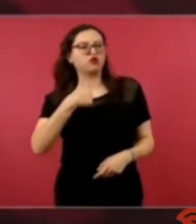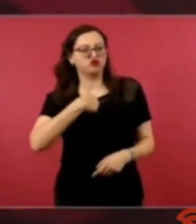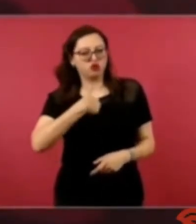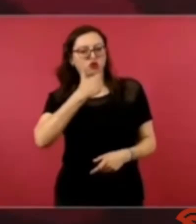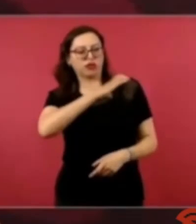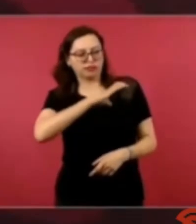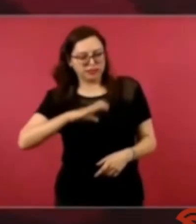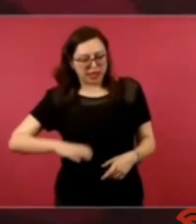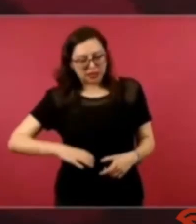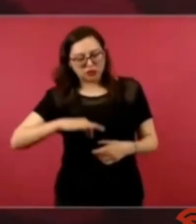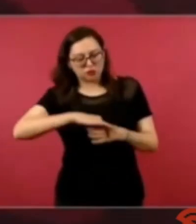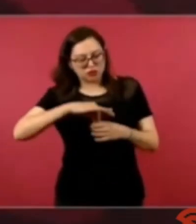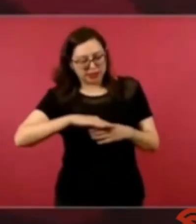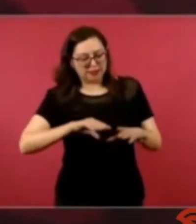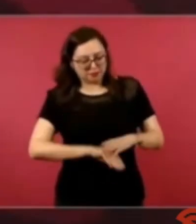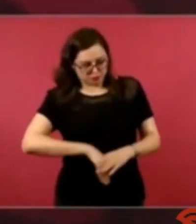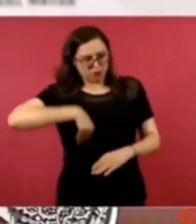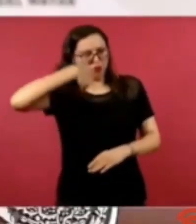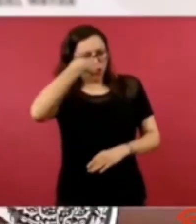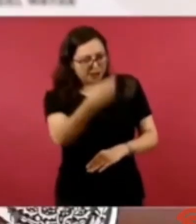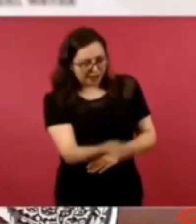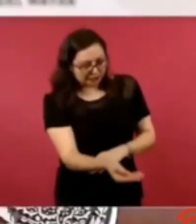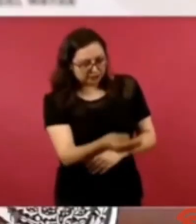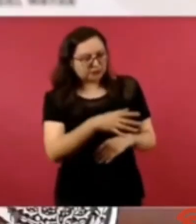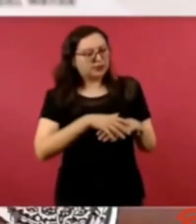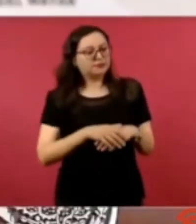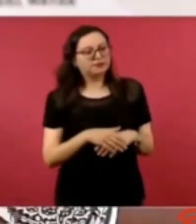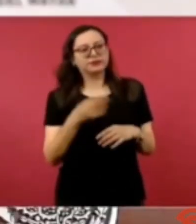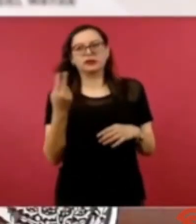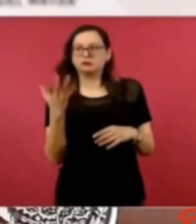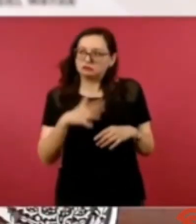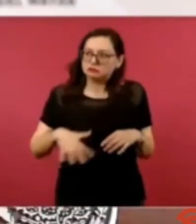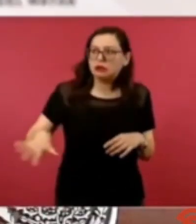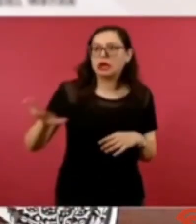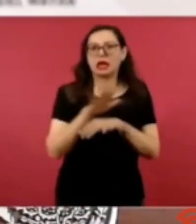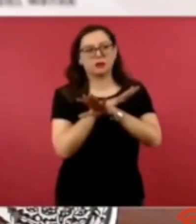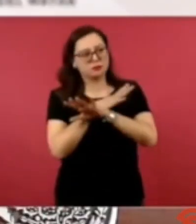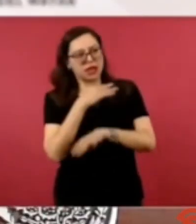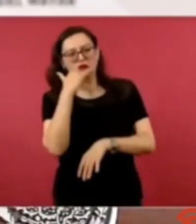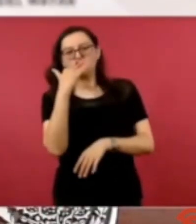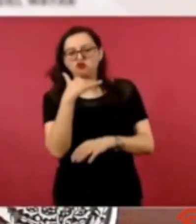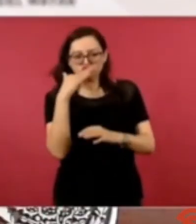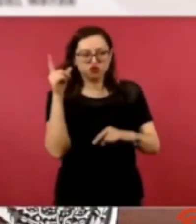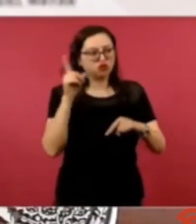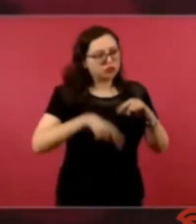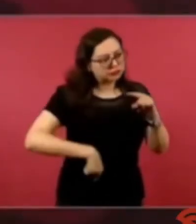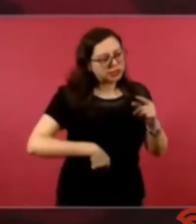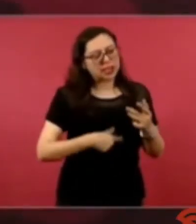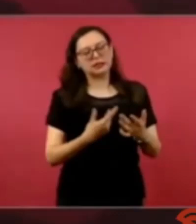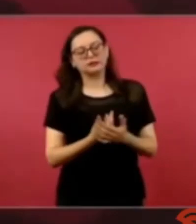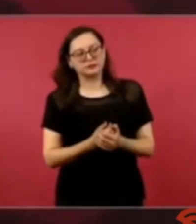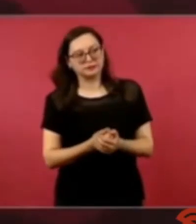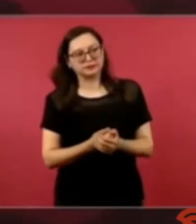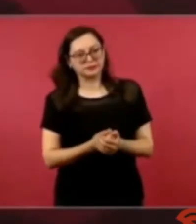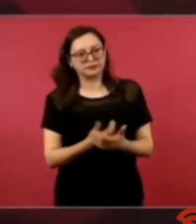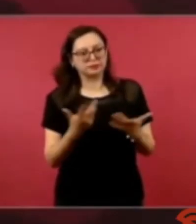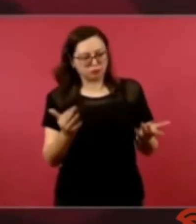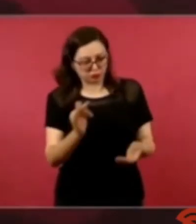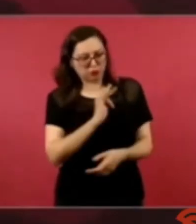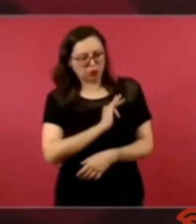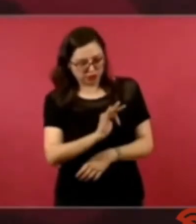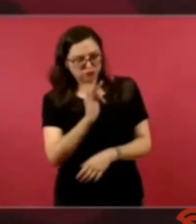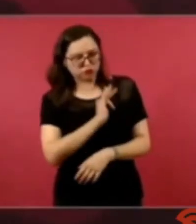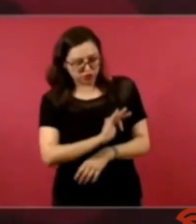un volante necesitamos cambiar hay que acabar con la corrupción lo podemos